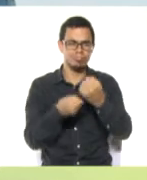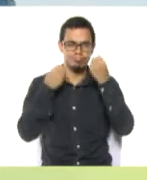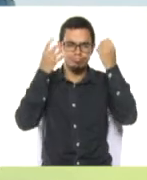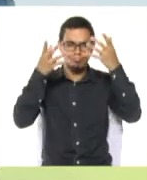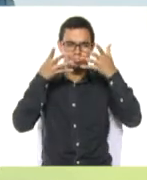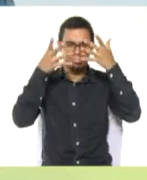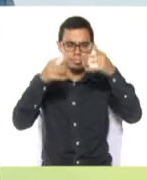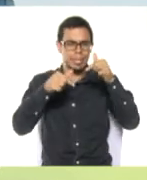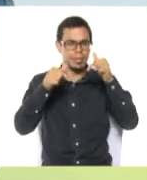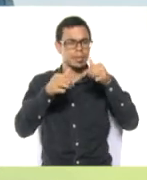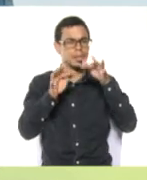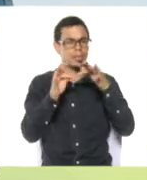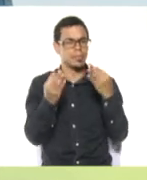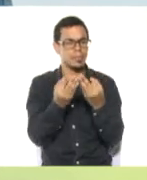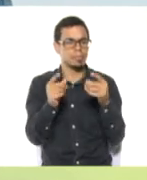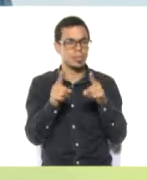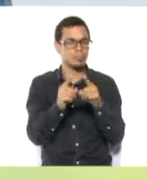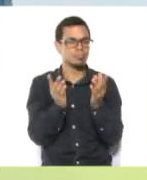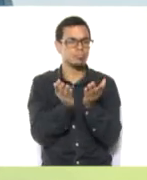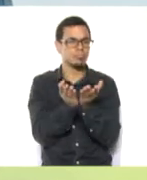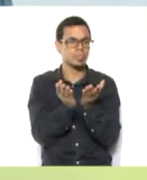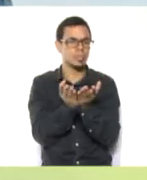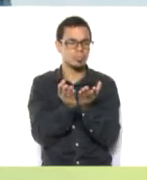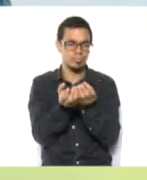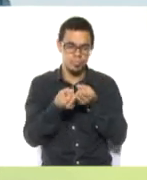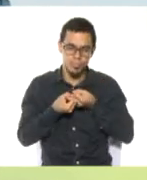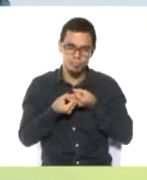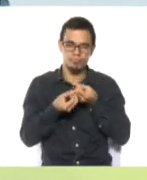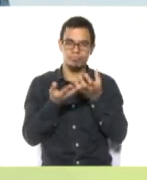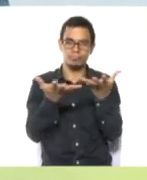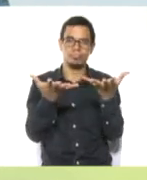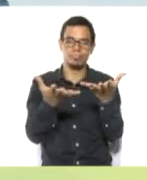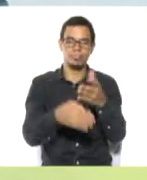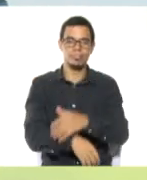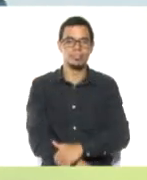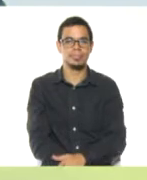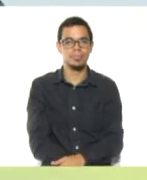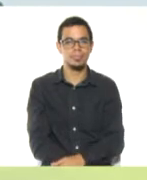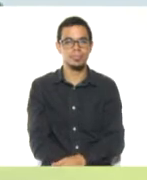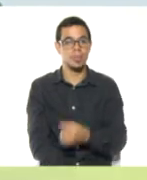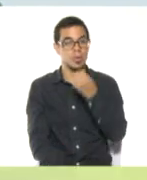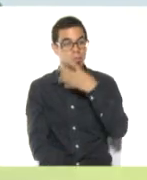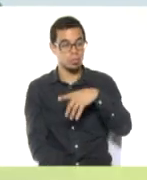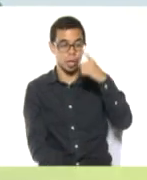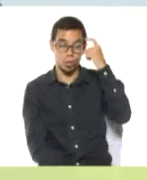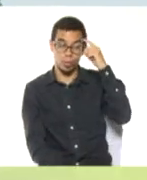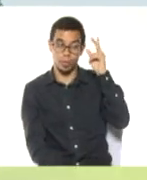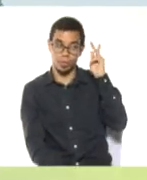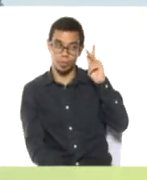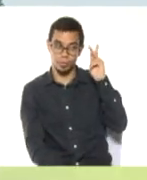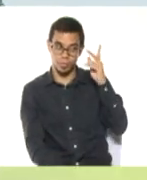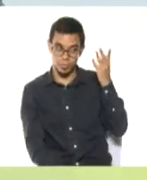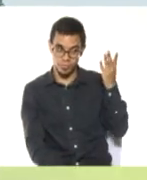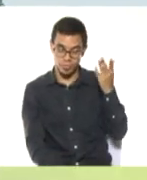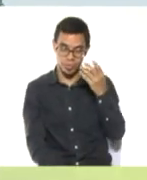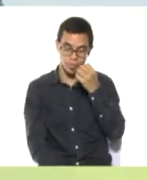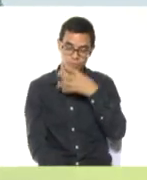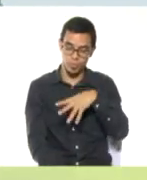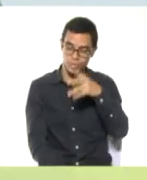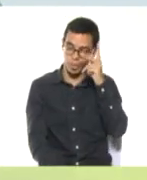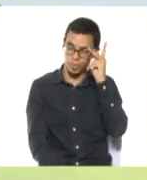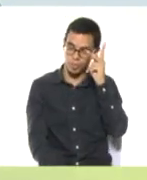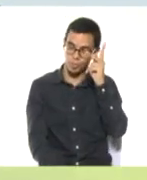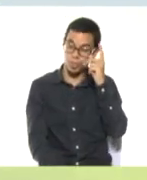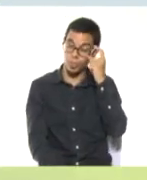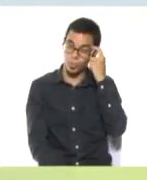espacio educativo, cada familia, una escuela. Buenos días, Jenis. Gracias, Heiler. Buenos días, familia